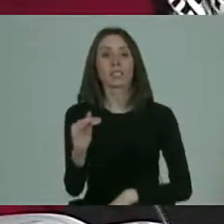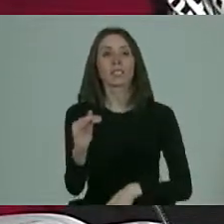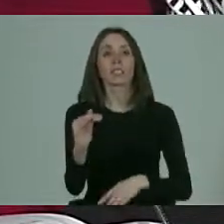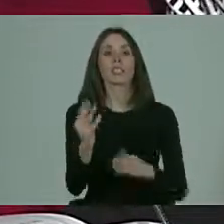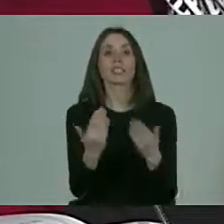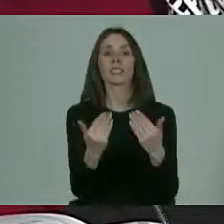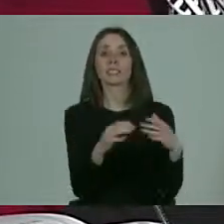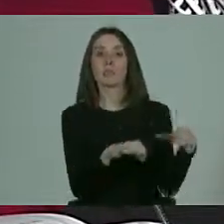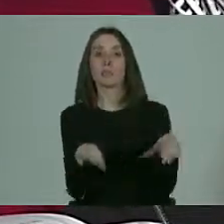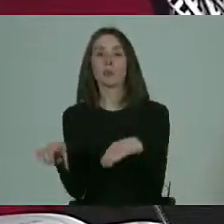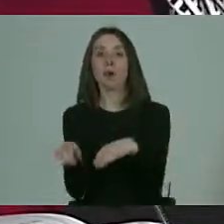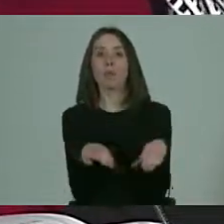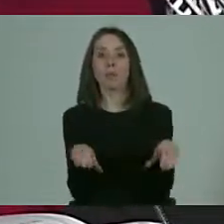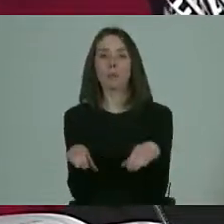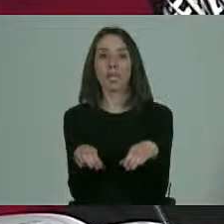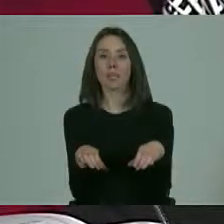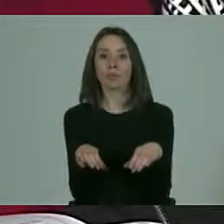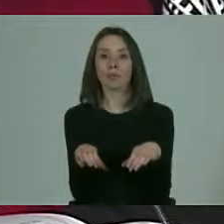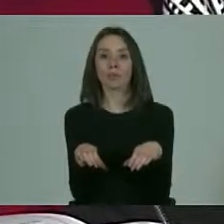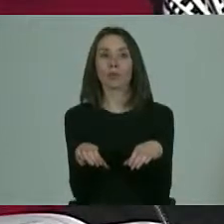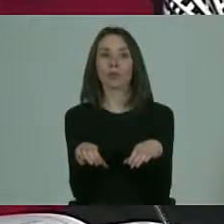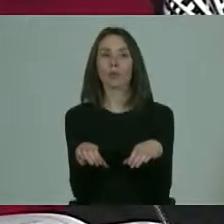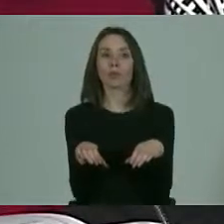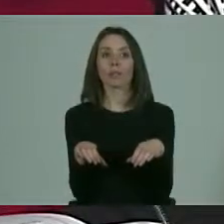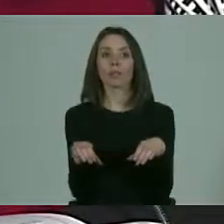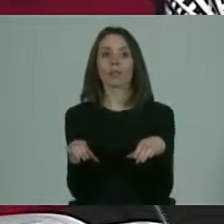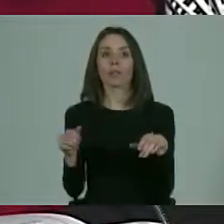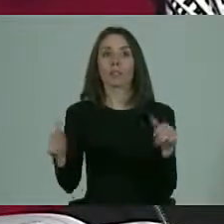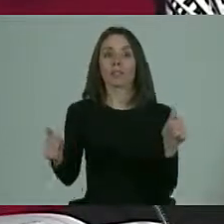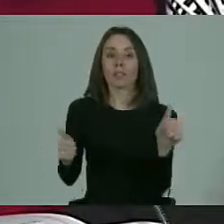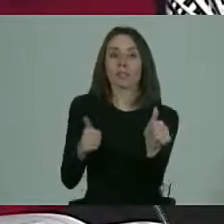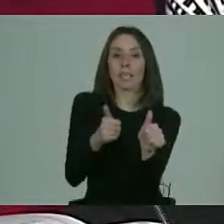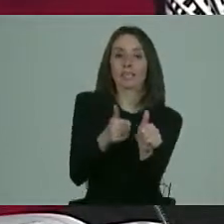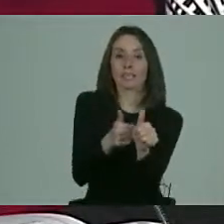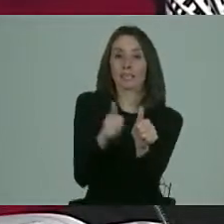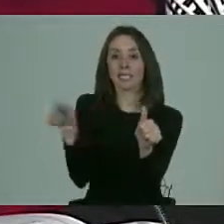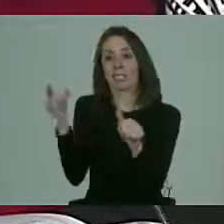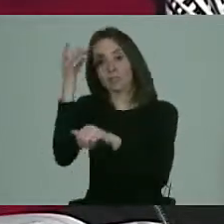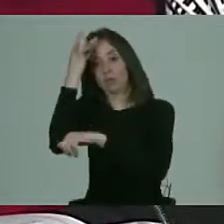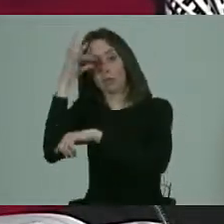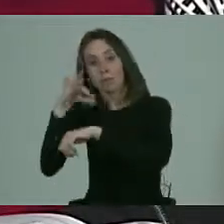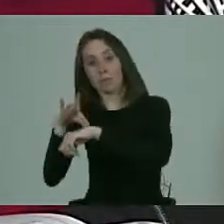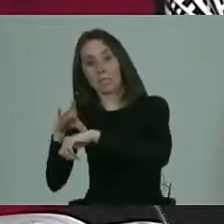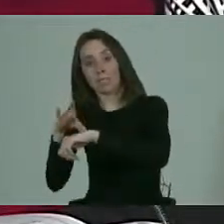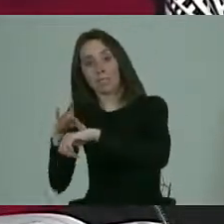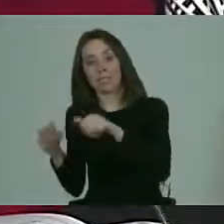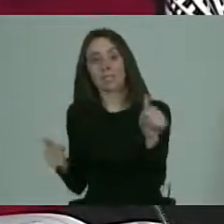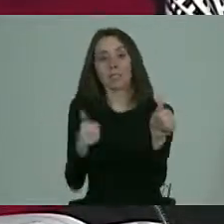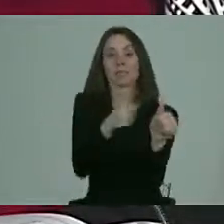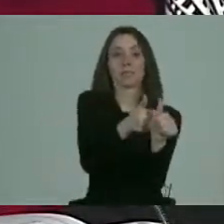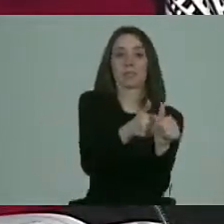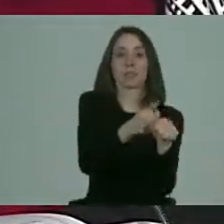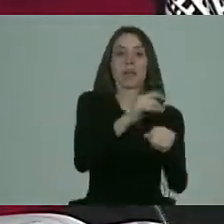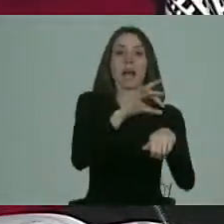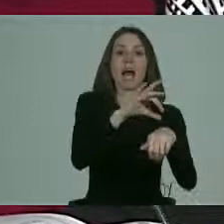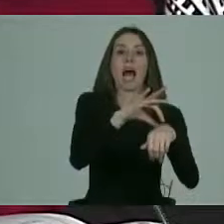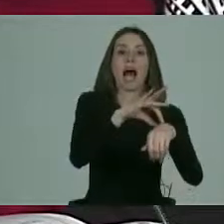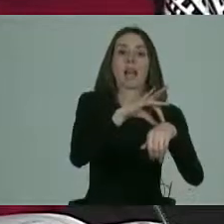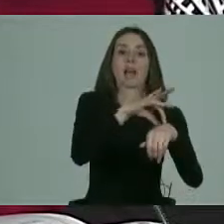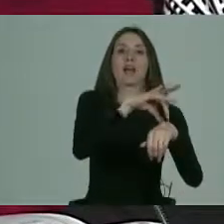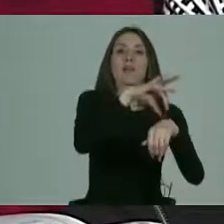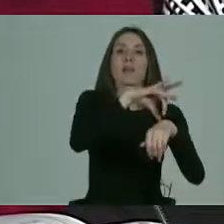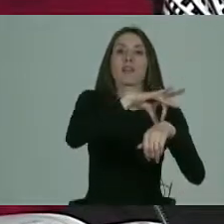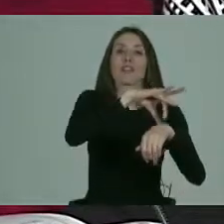movimientos que hagan más, acerquen estos pacientes a la medicina del médico